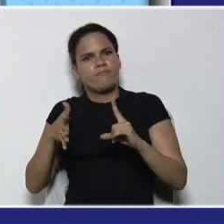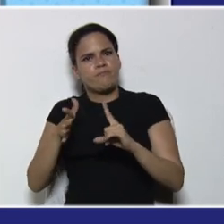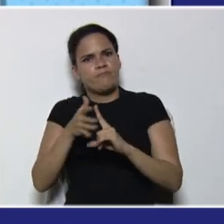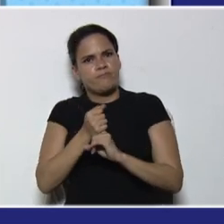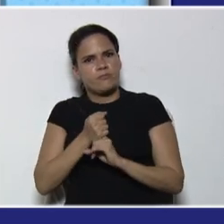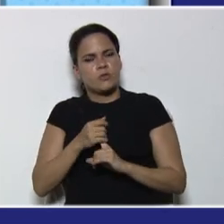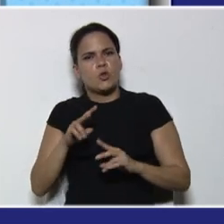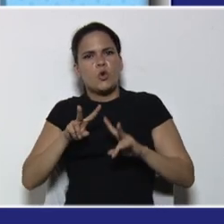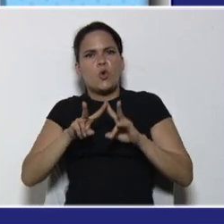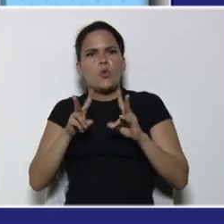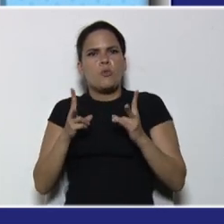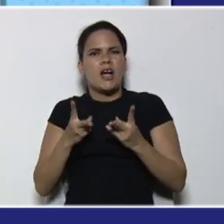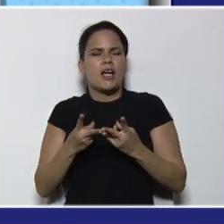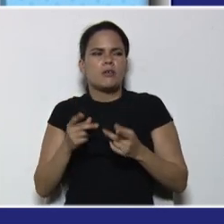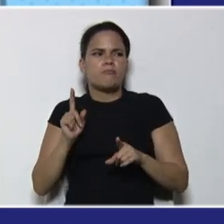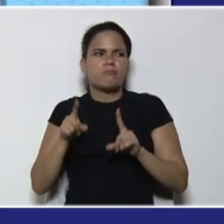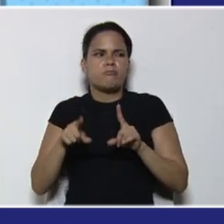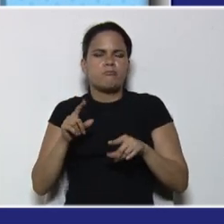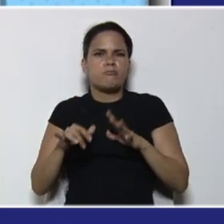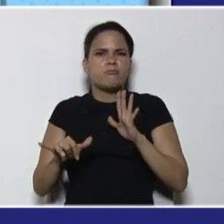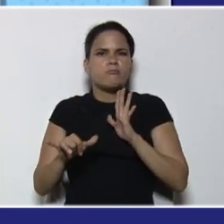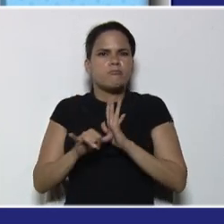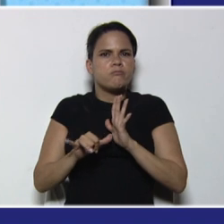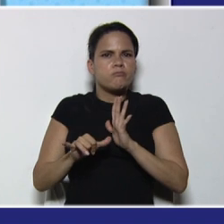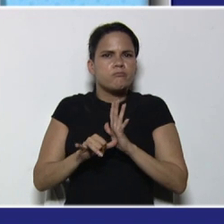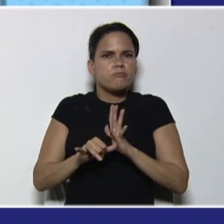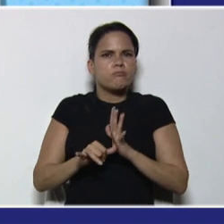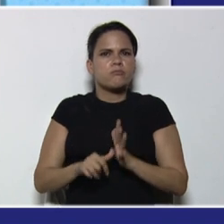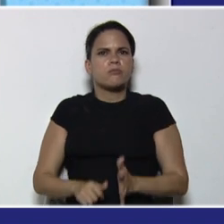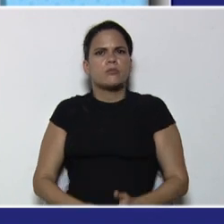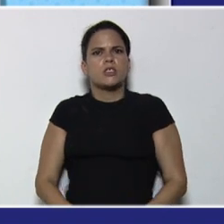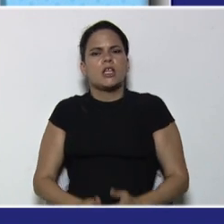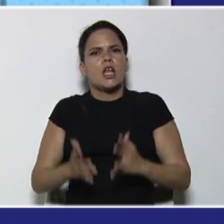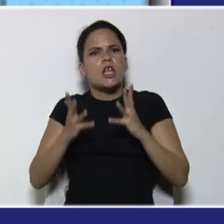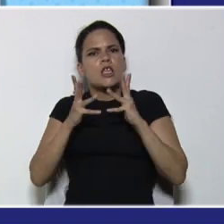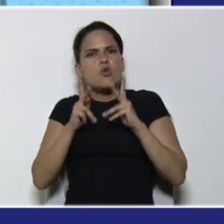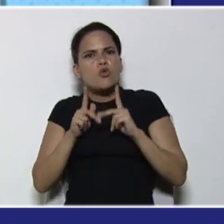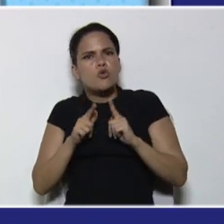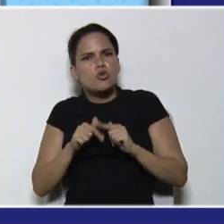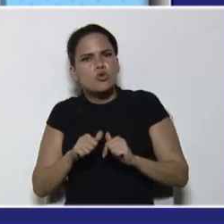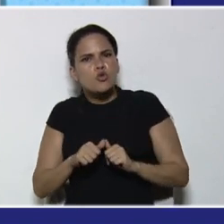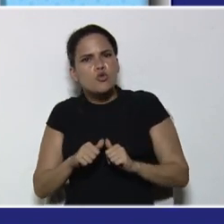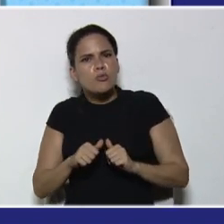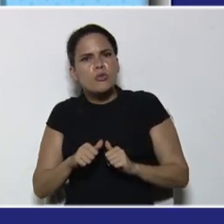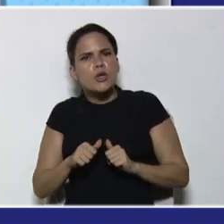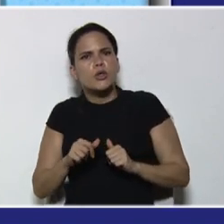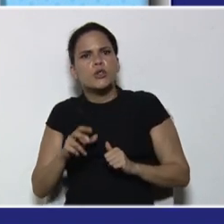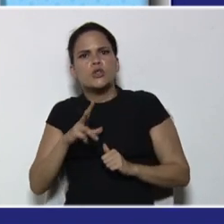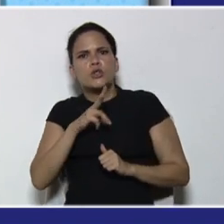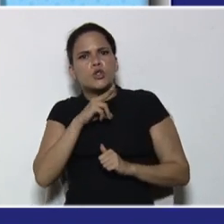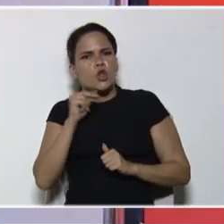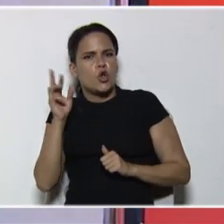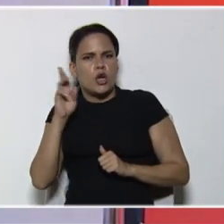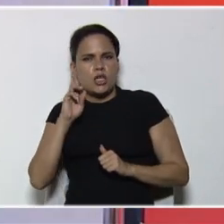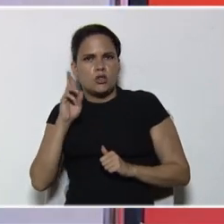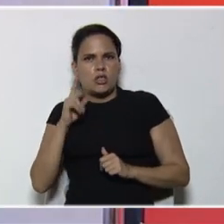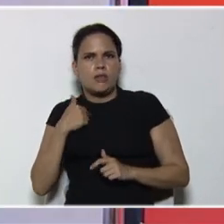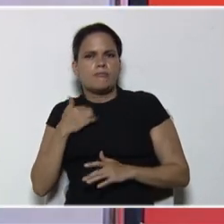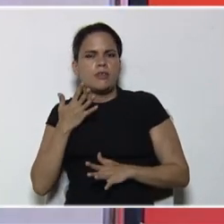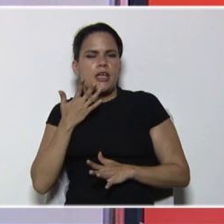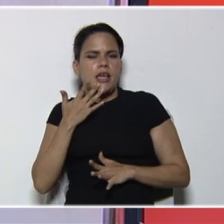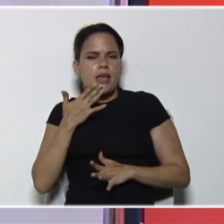un valor aproximado, de, un número irracional. Por ejemplo, raíz de 10,